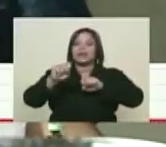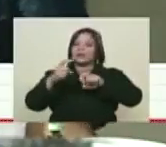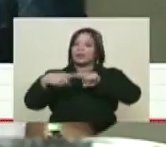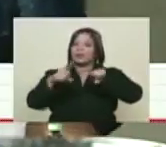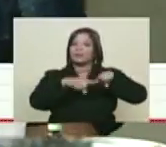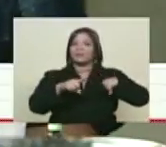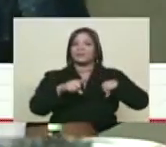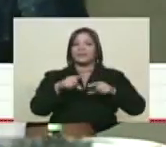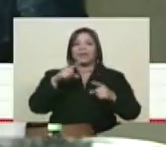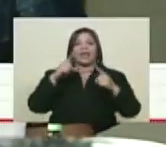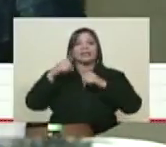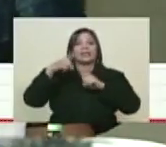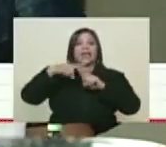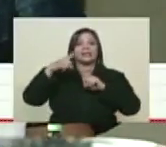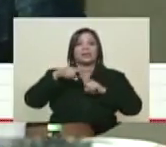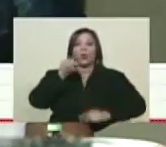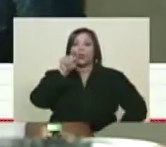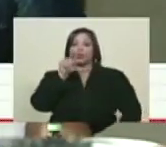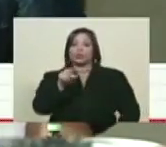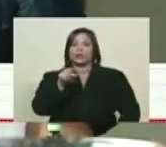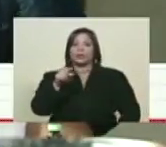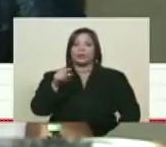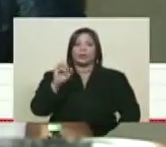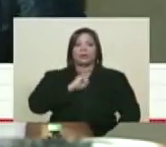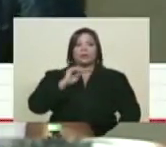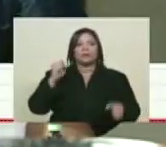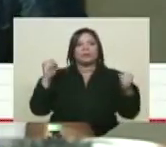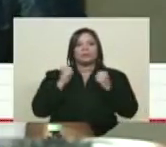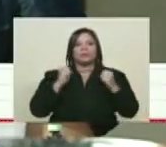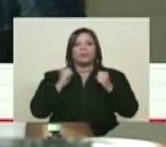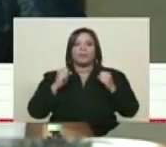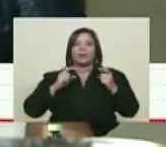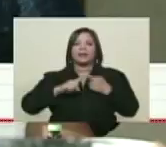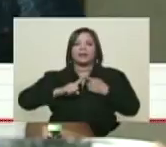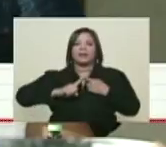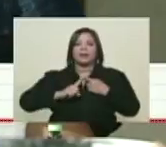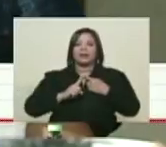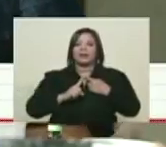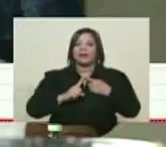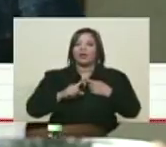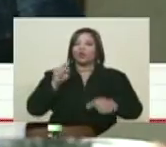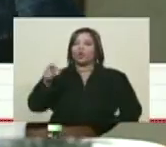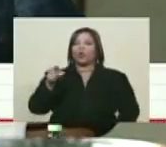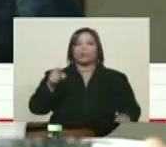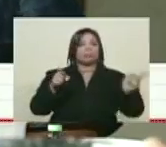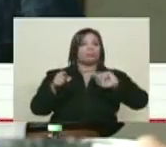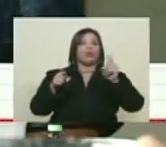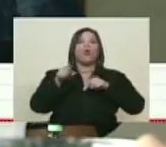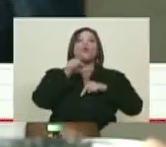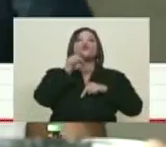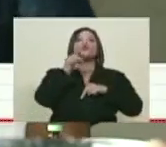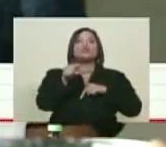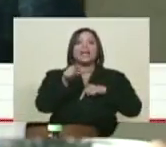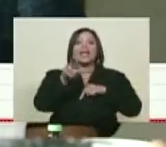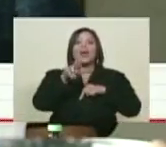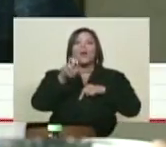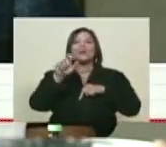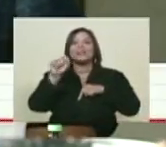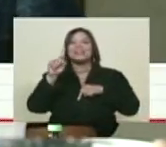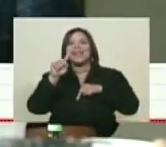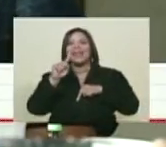Pero en Táchira es usted, en Mérida es usted. Tenemos esas expresiones. Y eso nos hace,